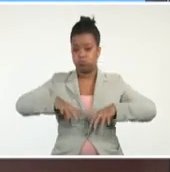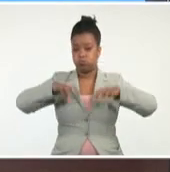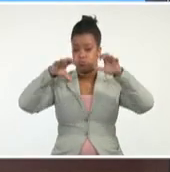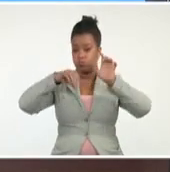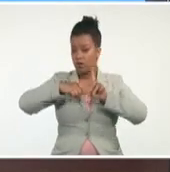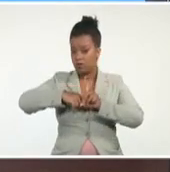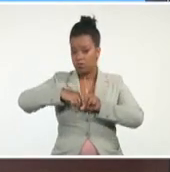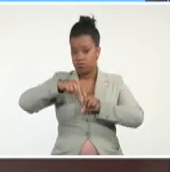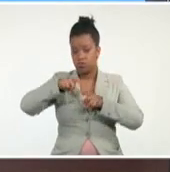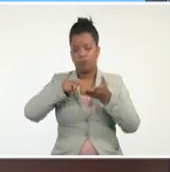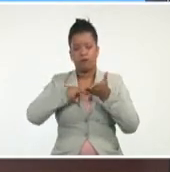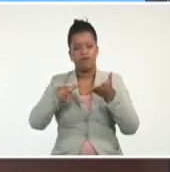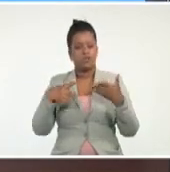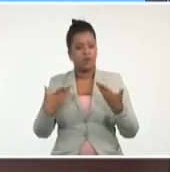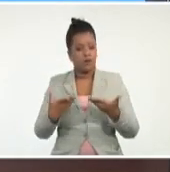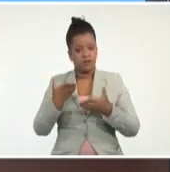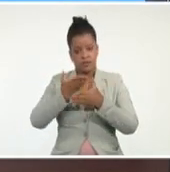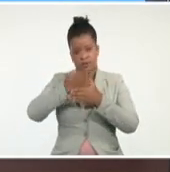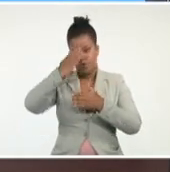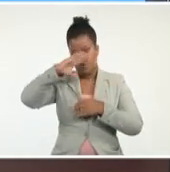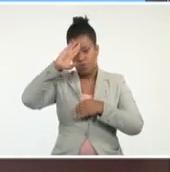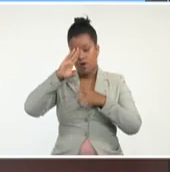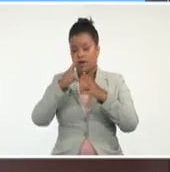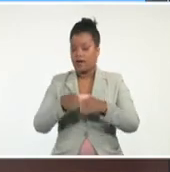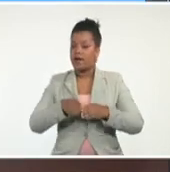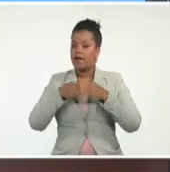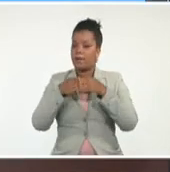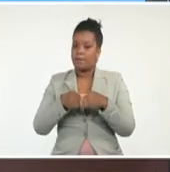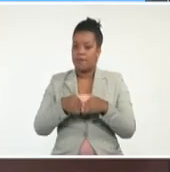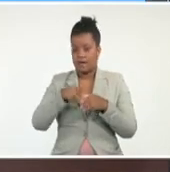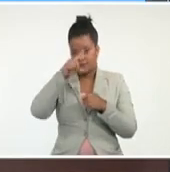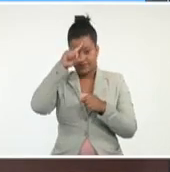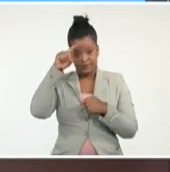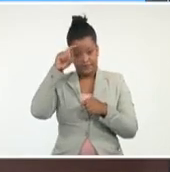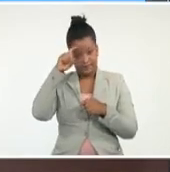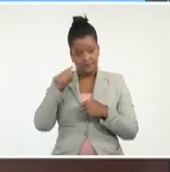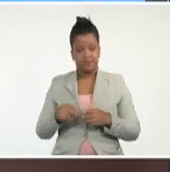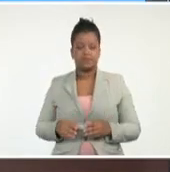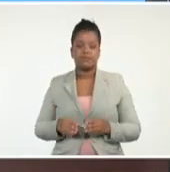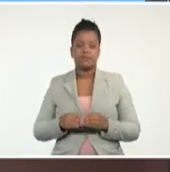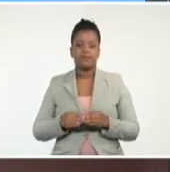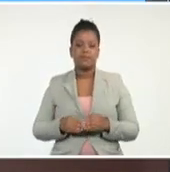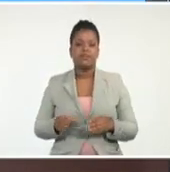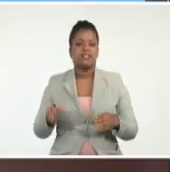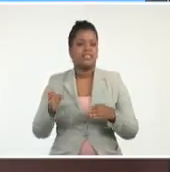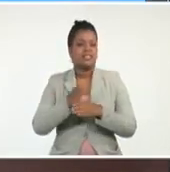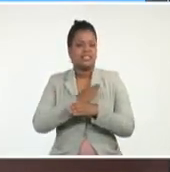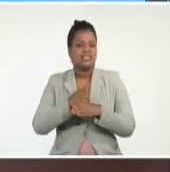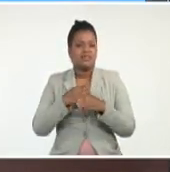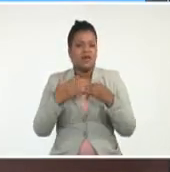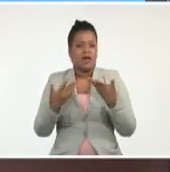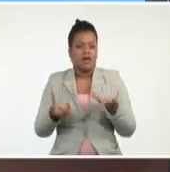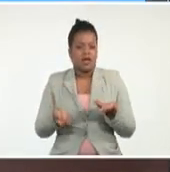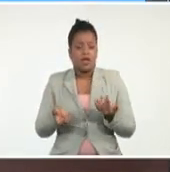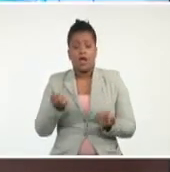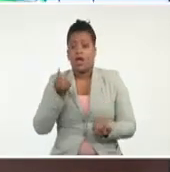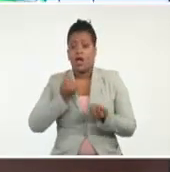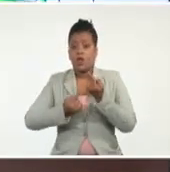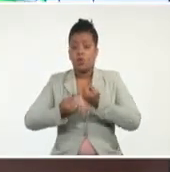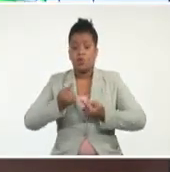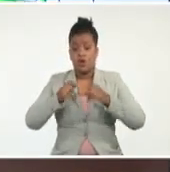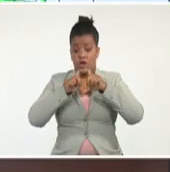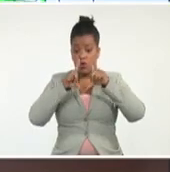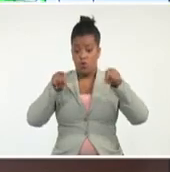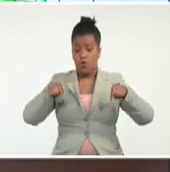provincias de Santiago de Cuba, de Granma y Santi Espíritu. Quiere decir que hay áreas con lluvias muy fuertes.